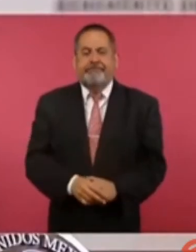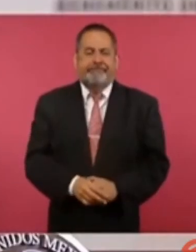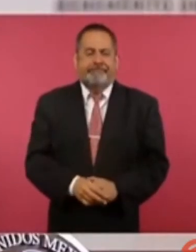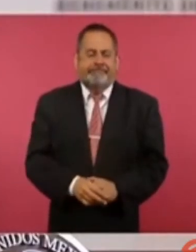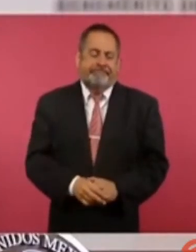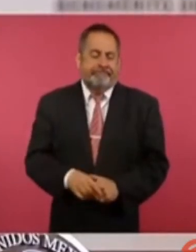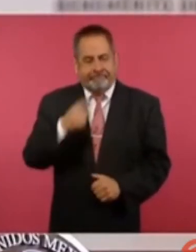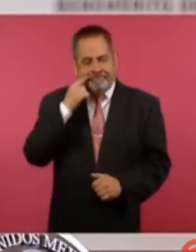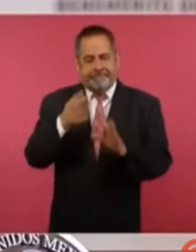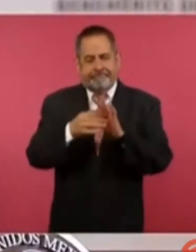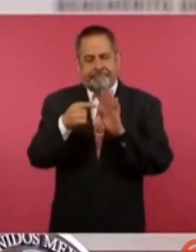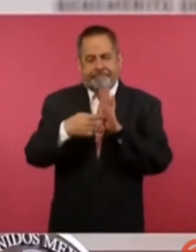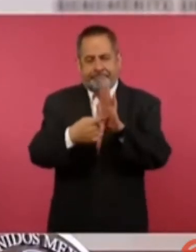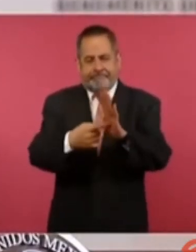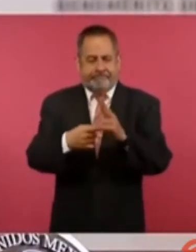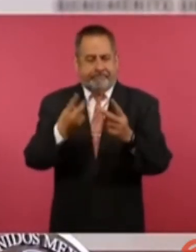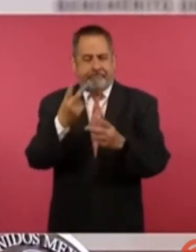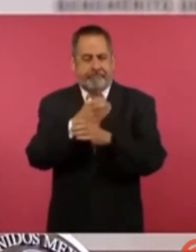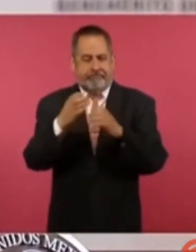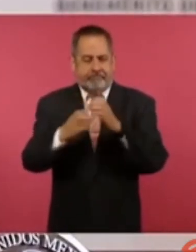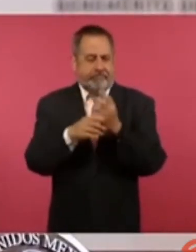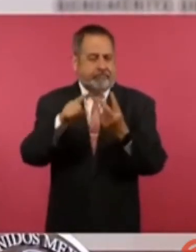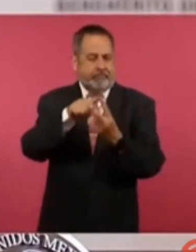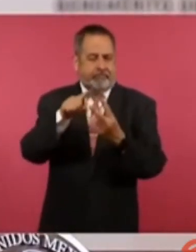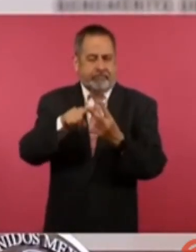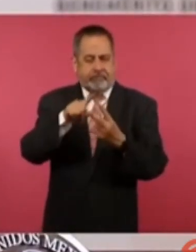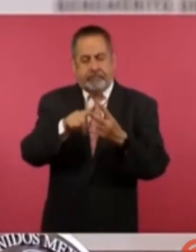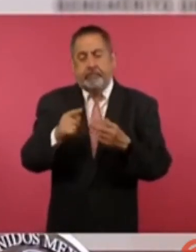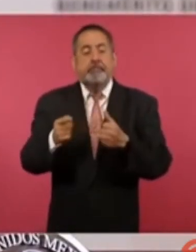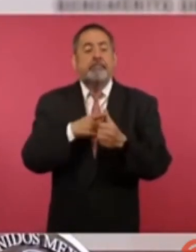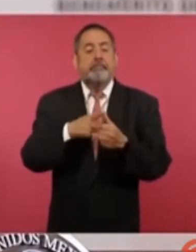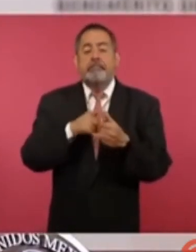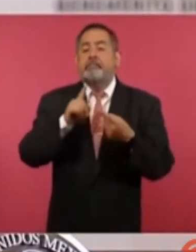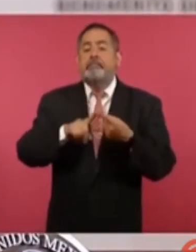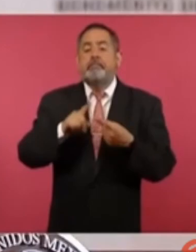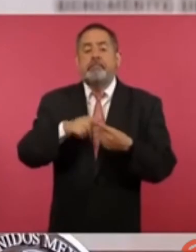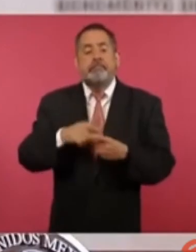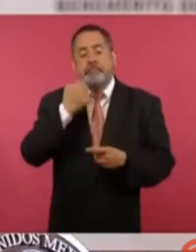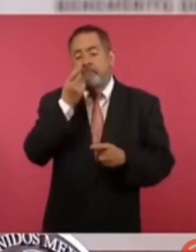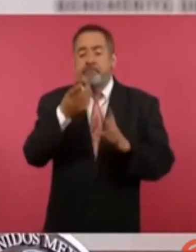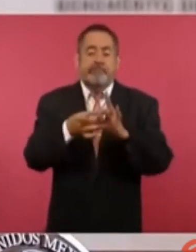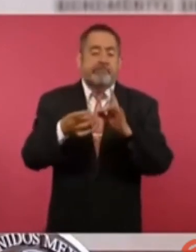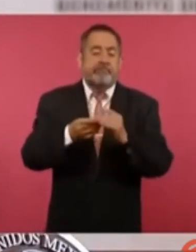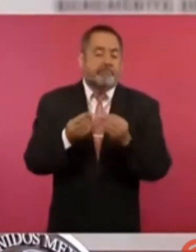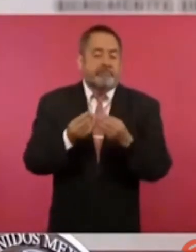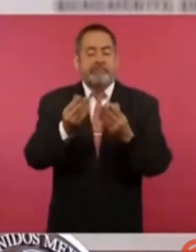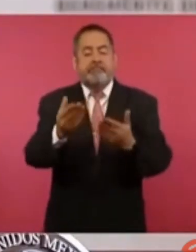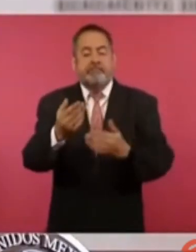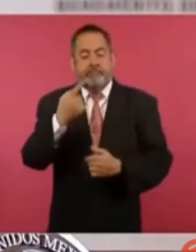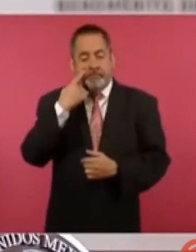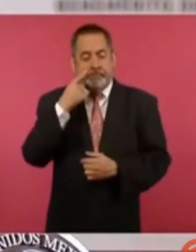Esta sección con un par de cosas, porque primero que nada les queremos compartir esta